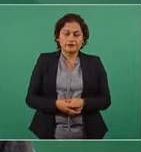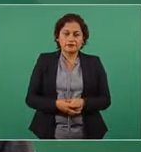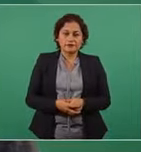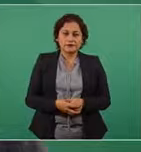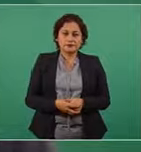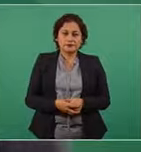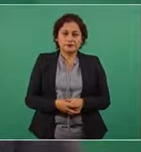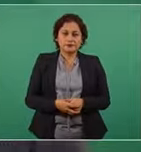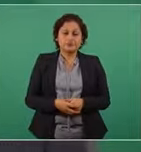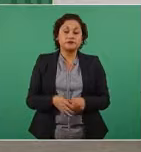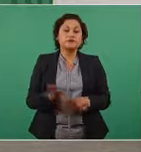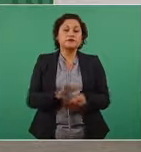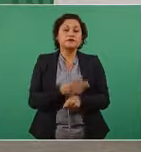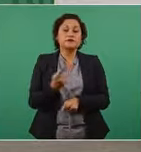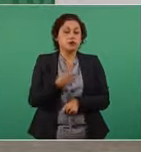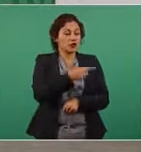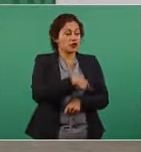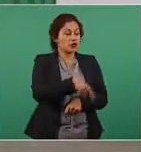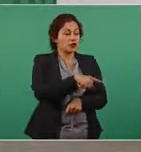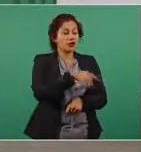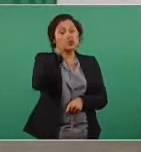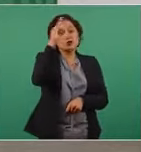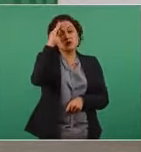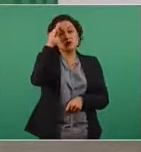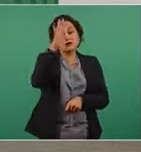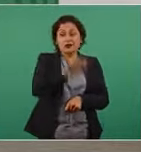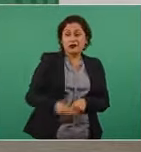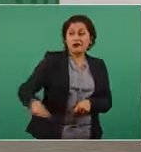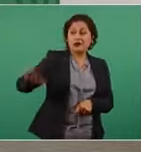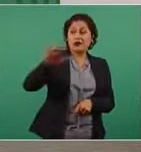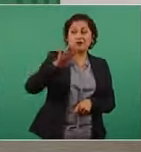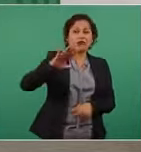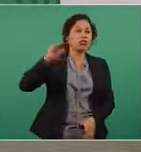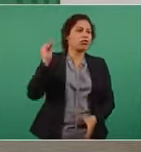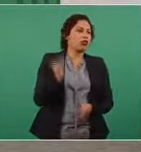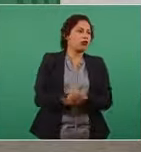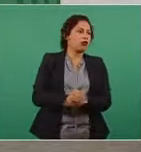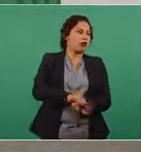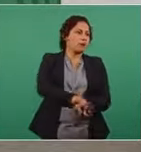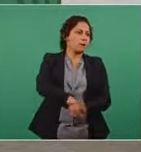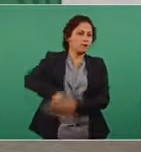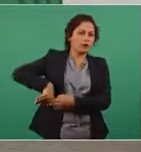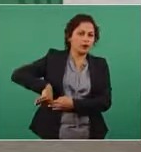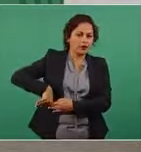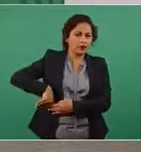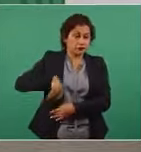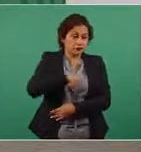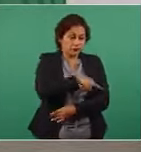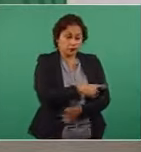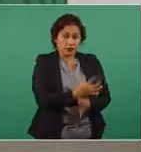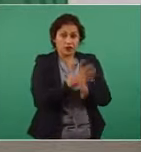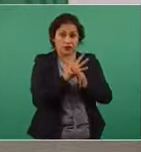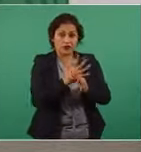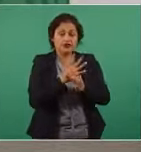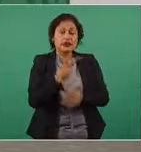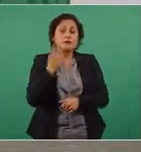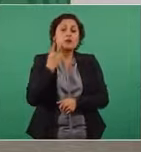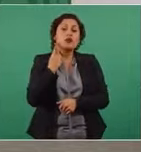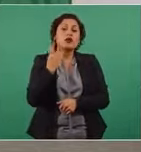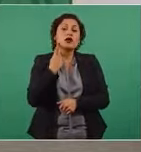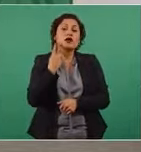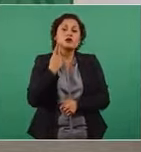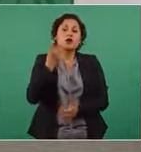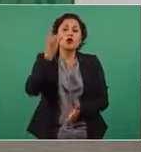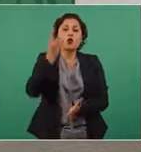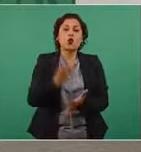porque para ellos el pueblo no existe la política es asunto de los políticos